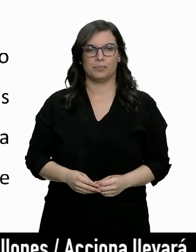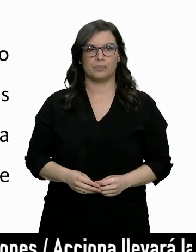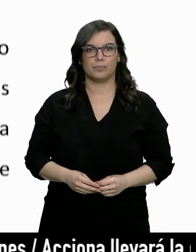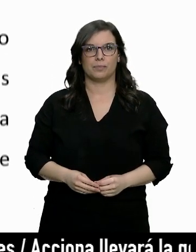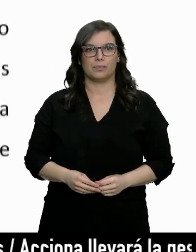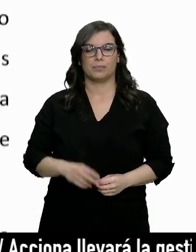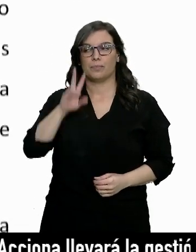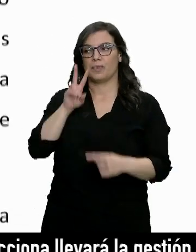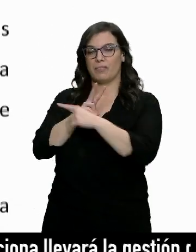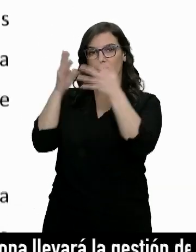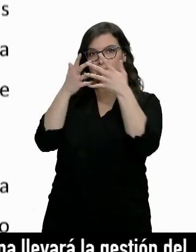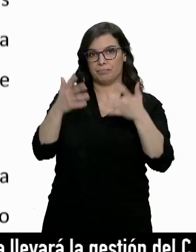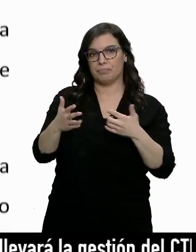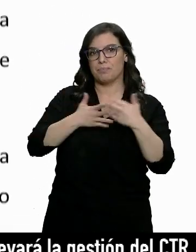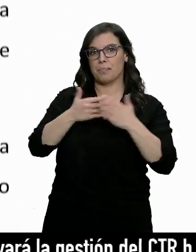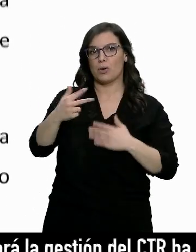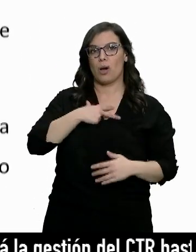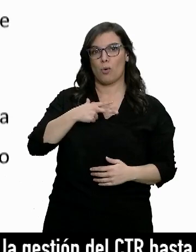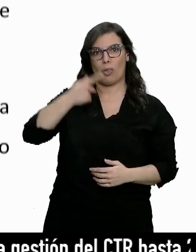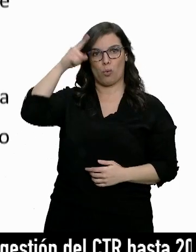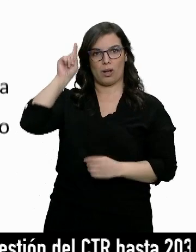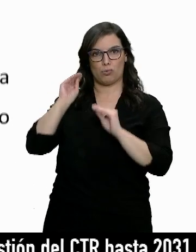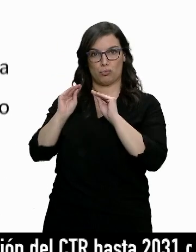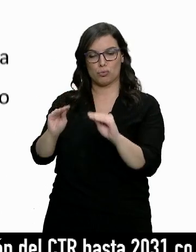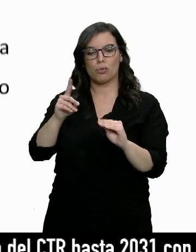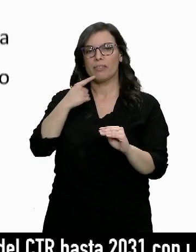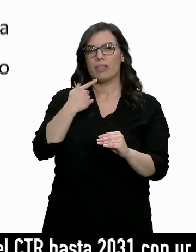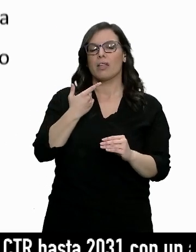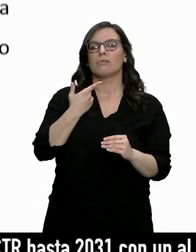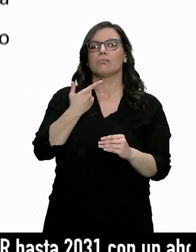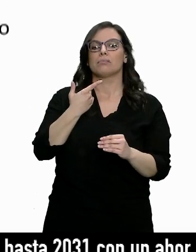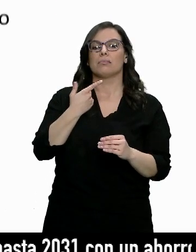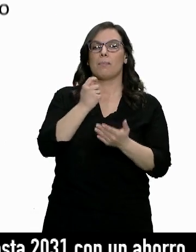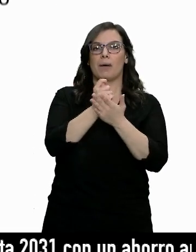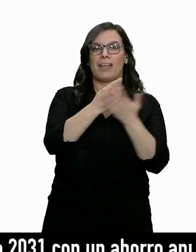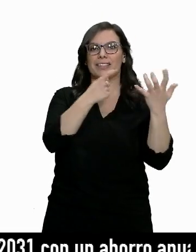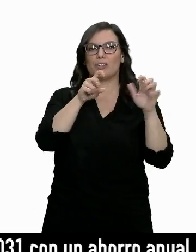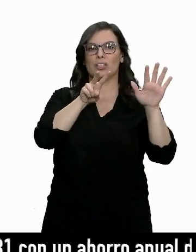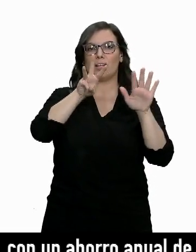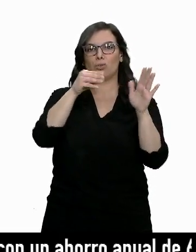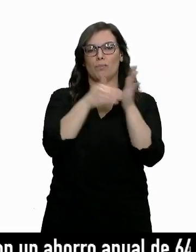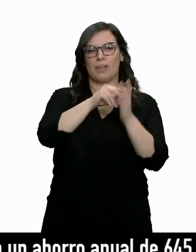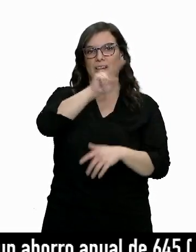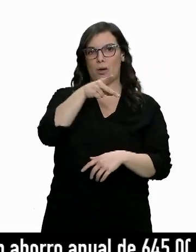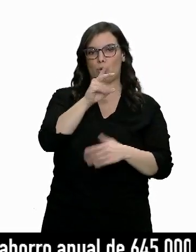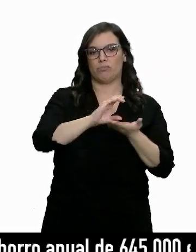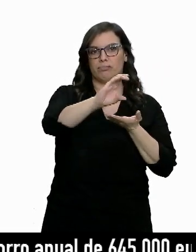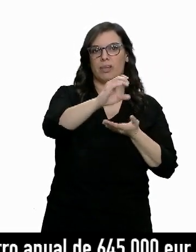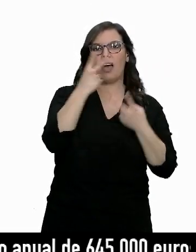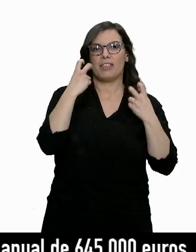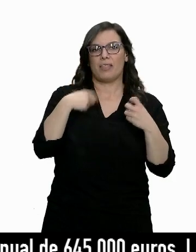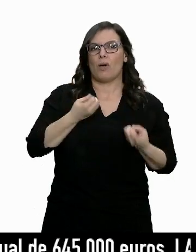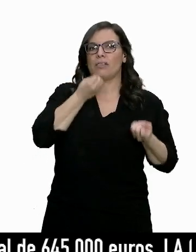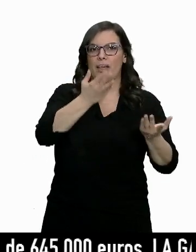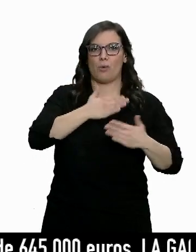Es la carta de los abogados del Rey Emérito en la que comunican que ha pagado 678.000 euros Hacienda en una declaración voluntaria para